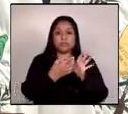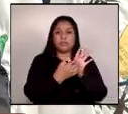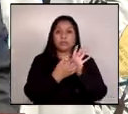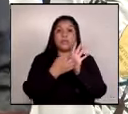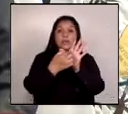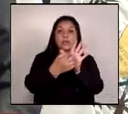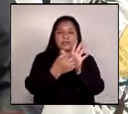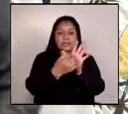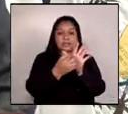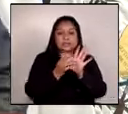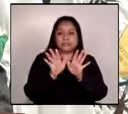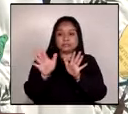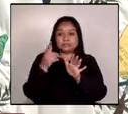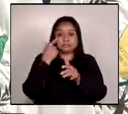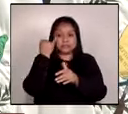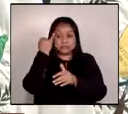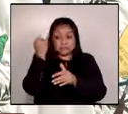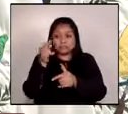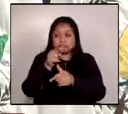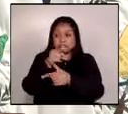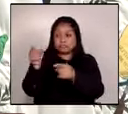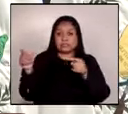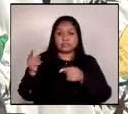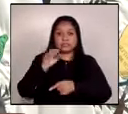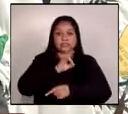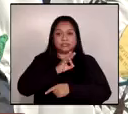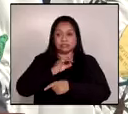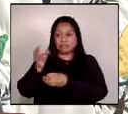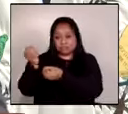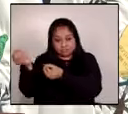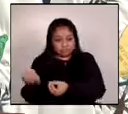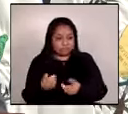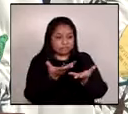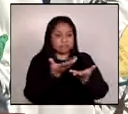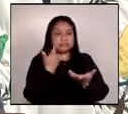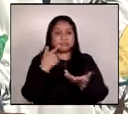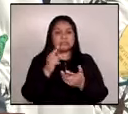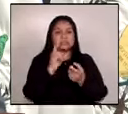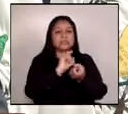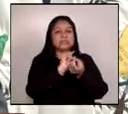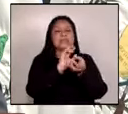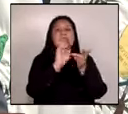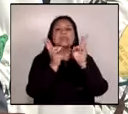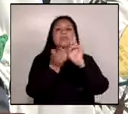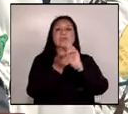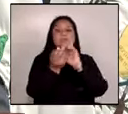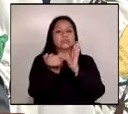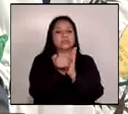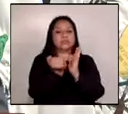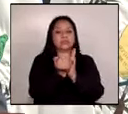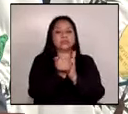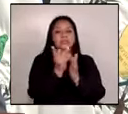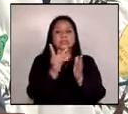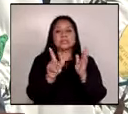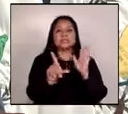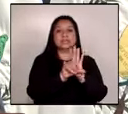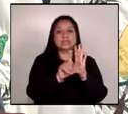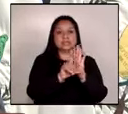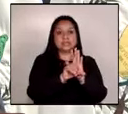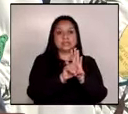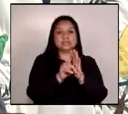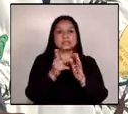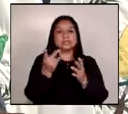que surjan desde la sociedad para producir futuras reformas institucionales y legislativas en materia